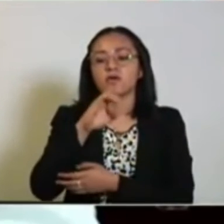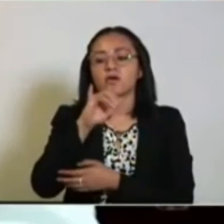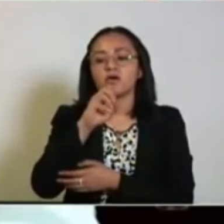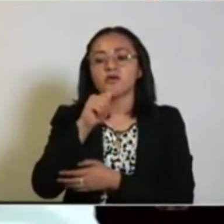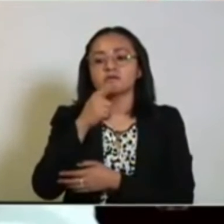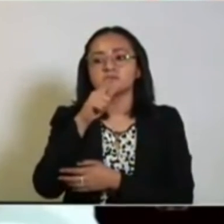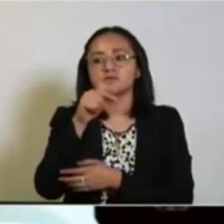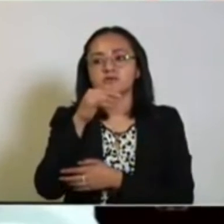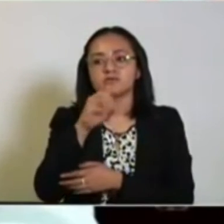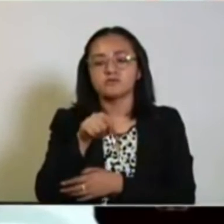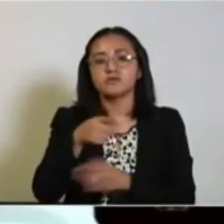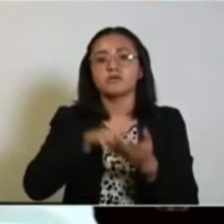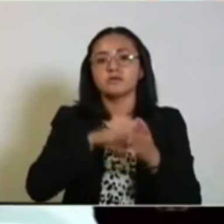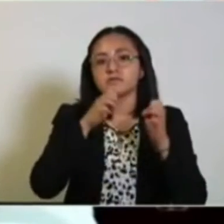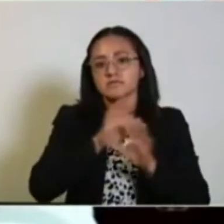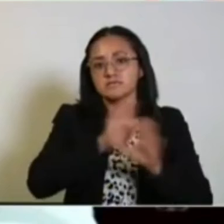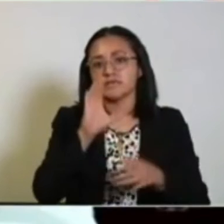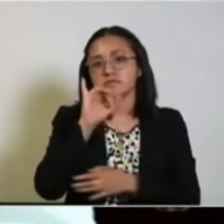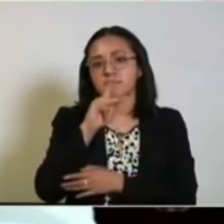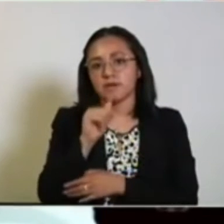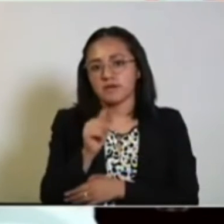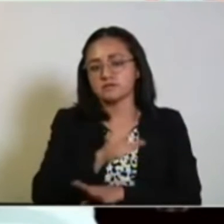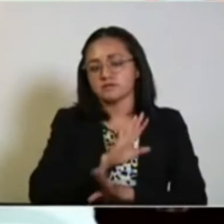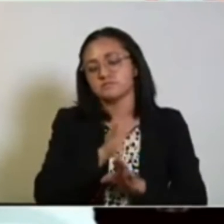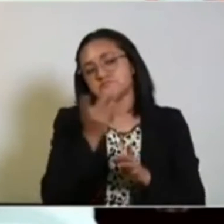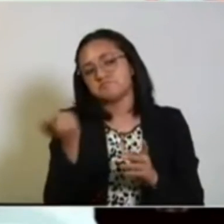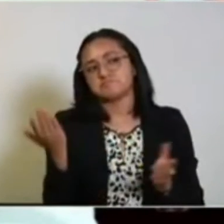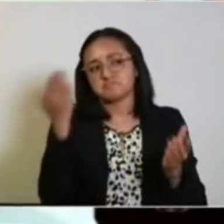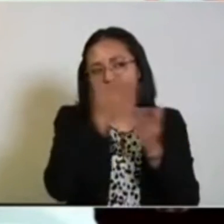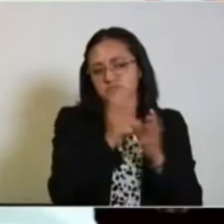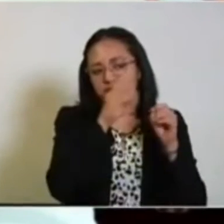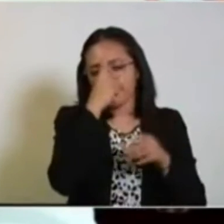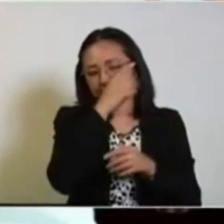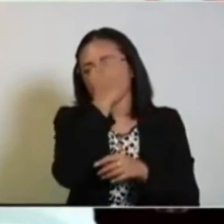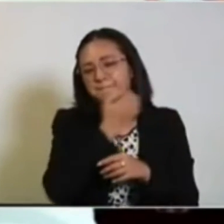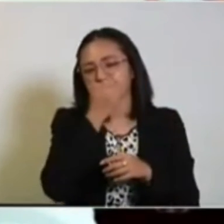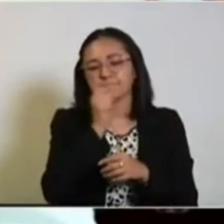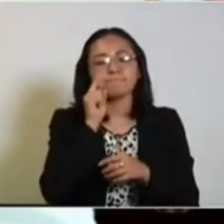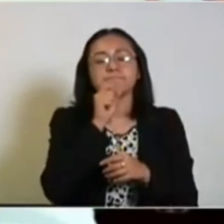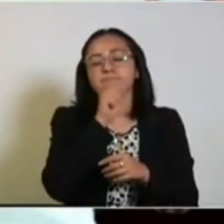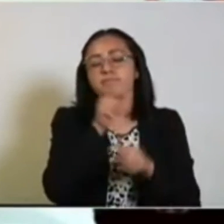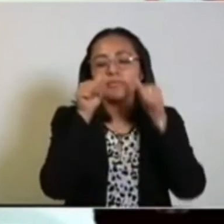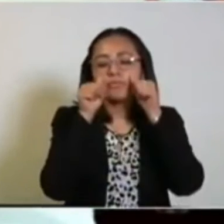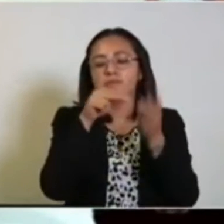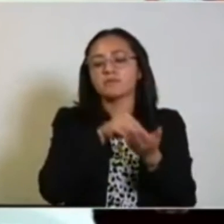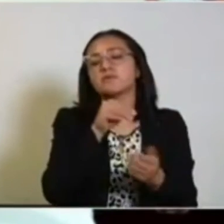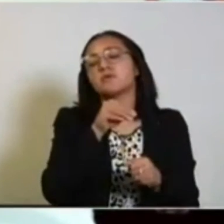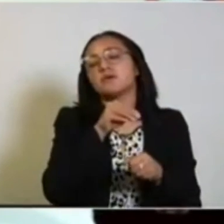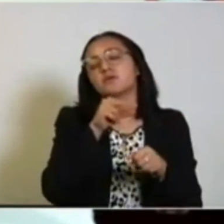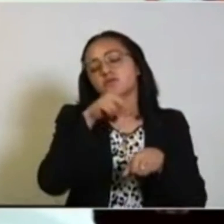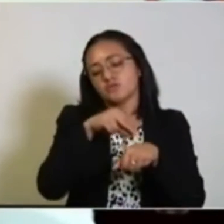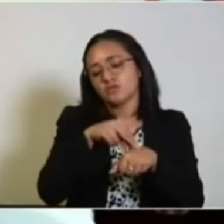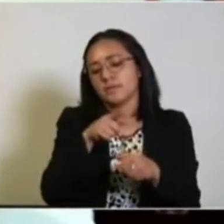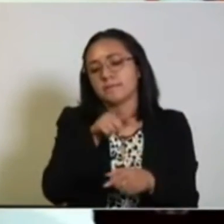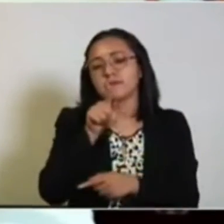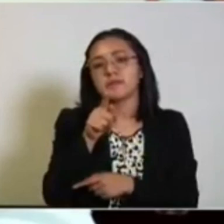Todos ellos ya se encuentran en las instalaciones del CIEPA, con lo cual se está dando un seguimiento y vigilancia médica a